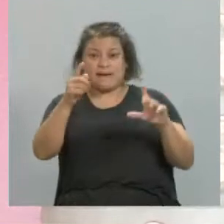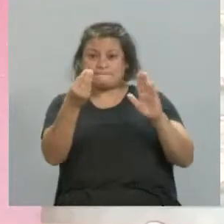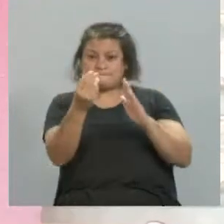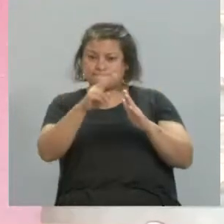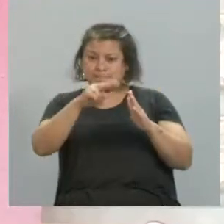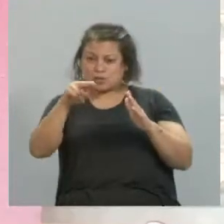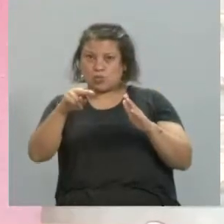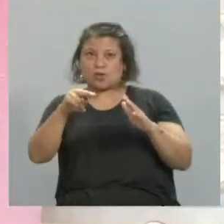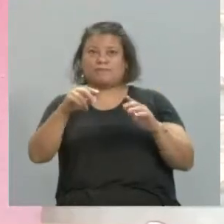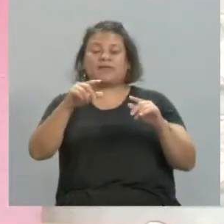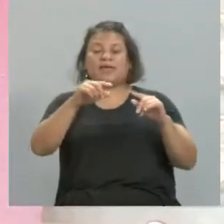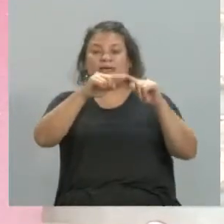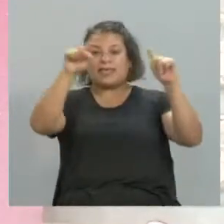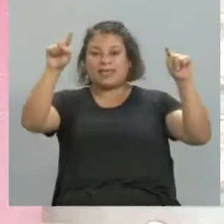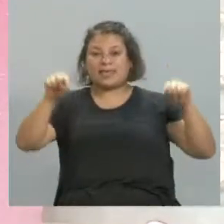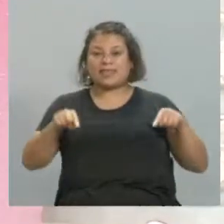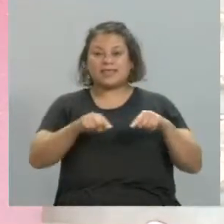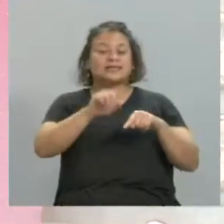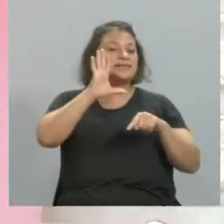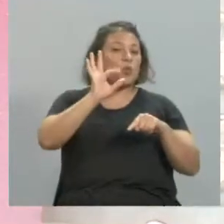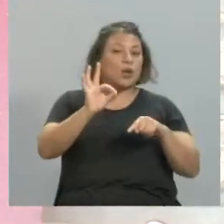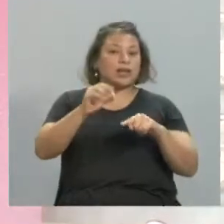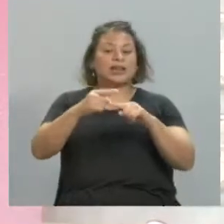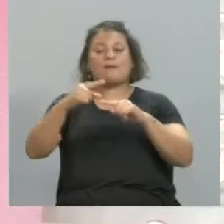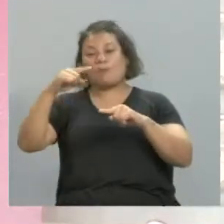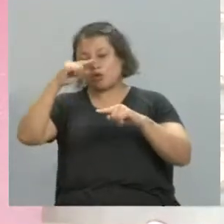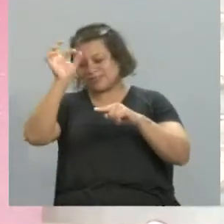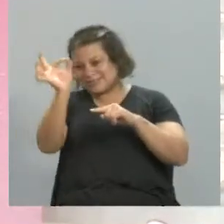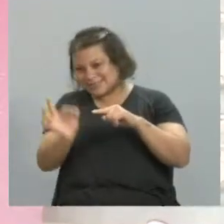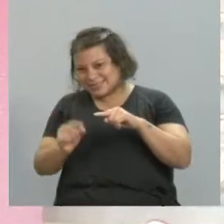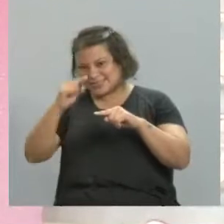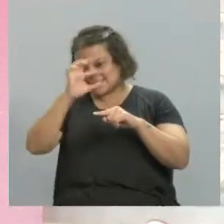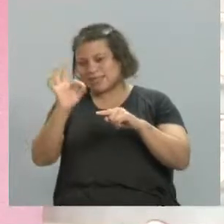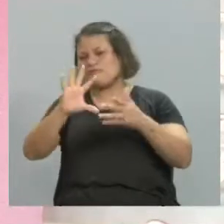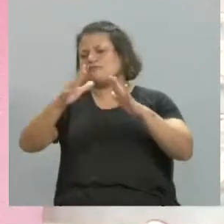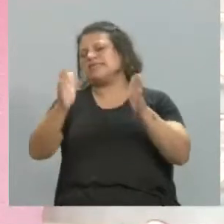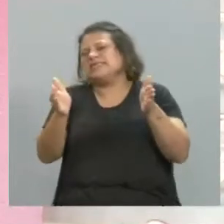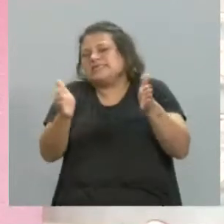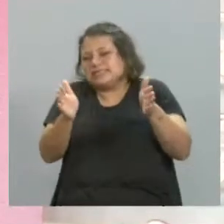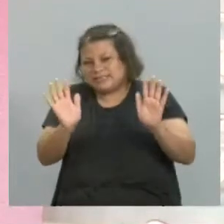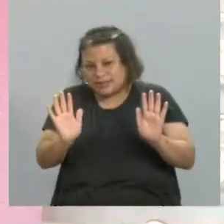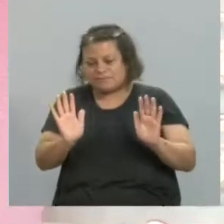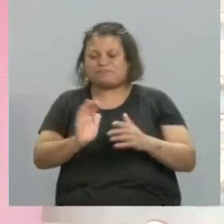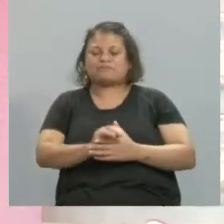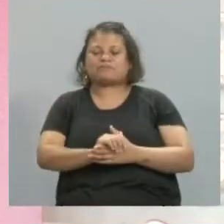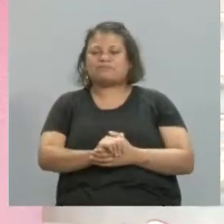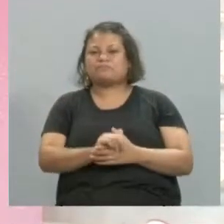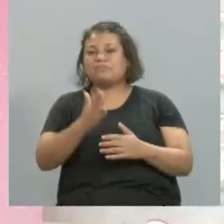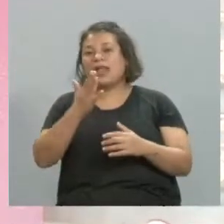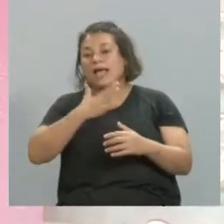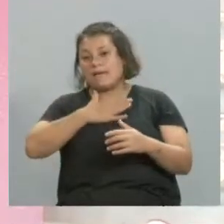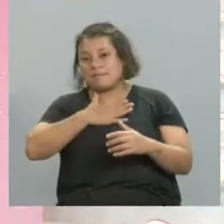de 50 por 70 es un formato chico para mí. Me gusta a mí, normalmente trabajo formatos